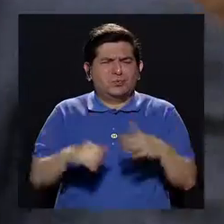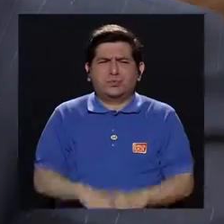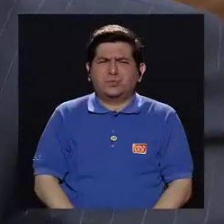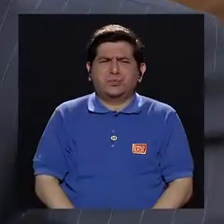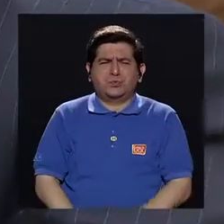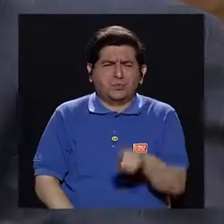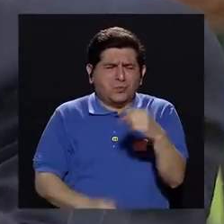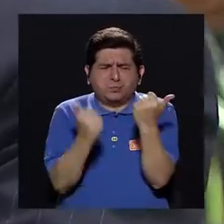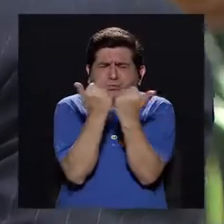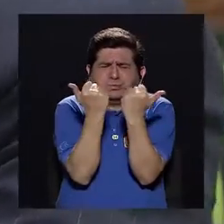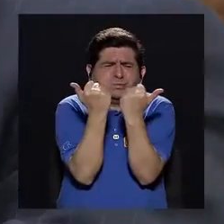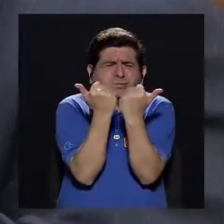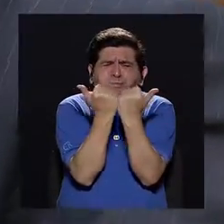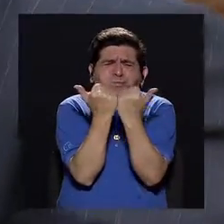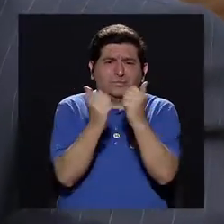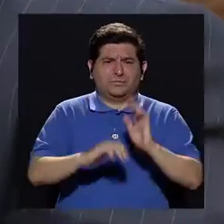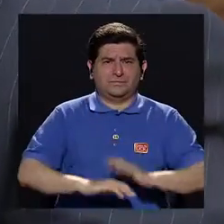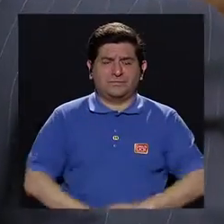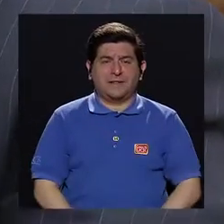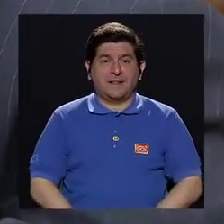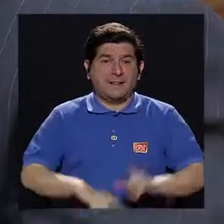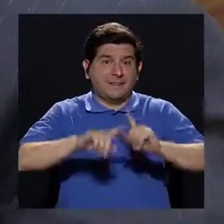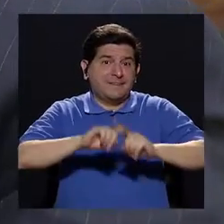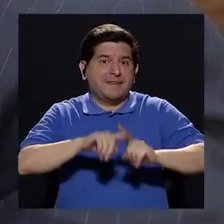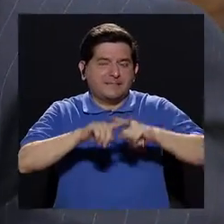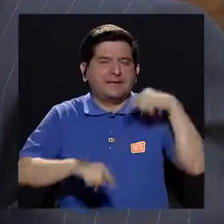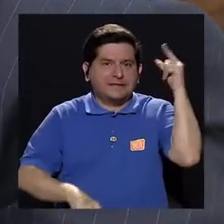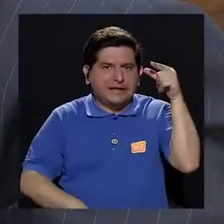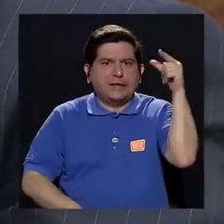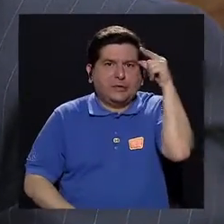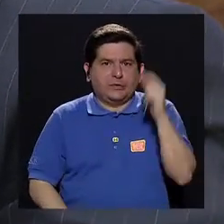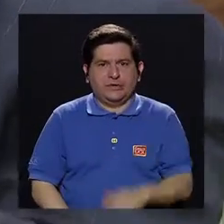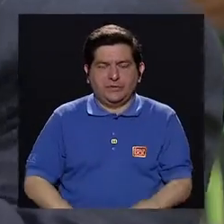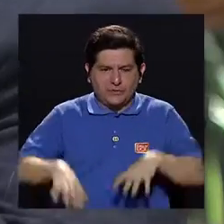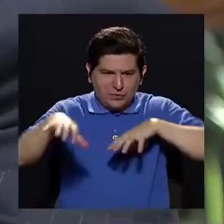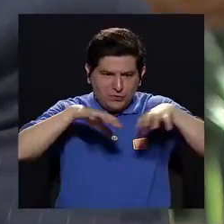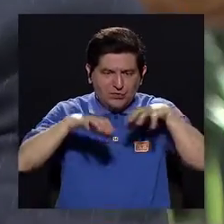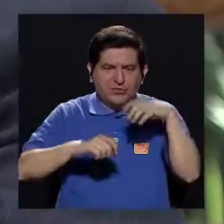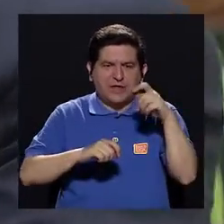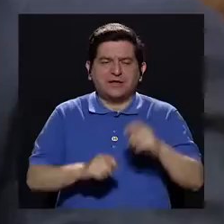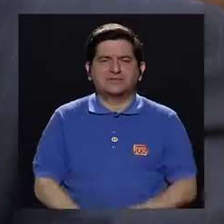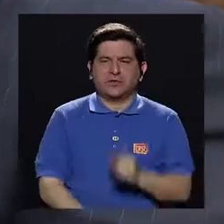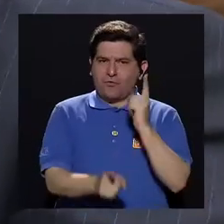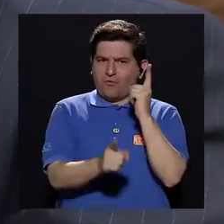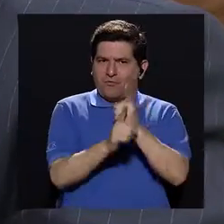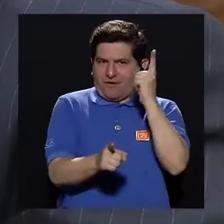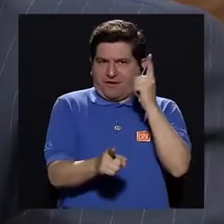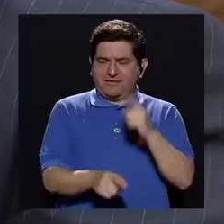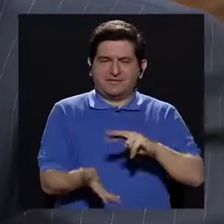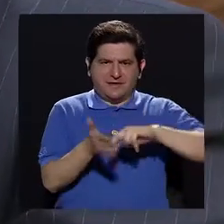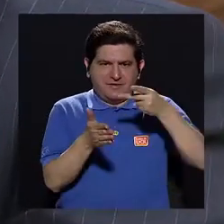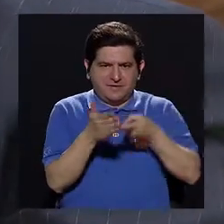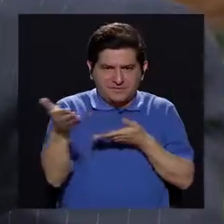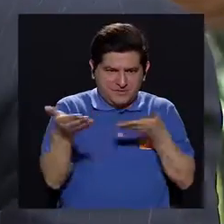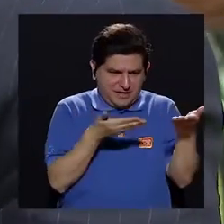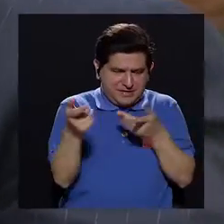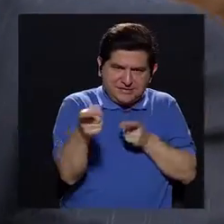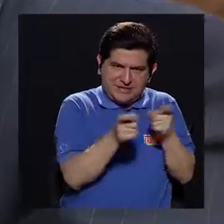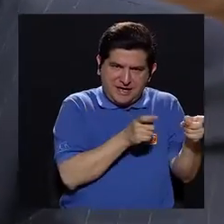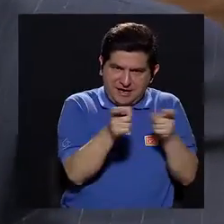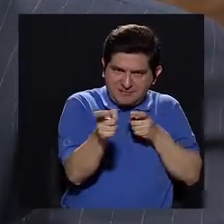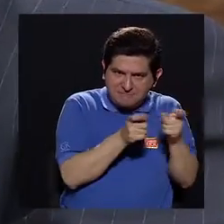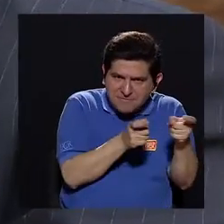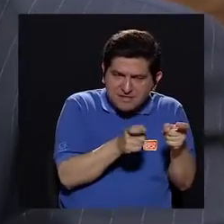ajustados siempre. Muy, muy ajustados. Dependemos lógicamente de acciones muy oportunas, tanto en los servicios